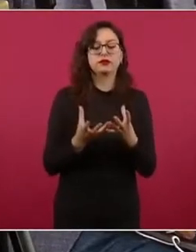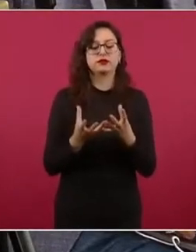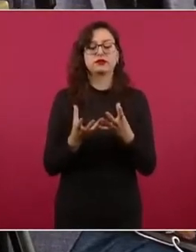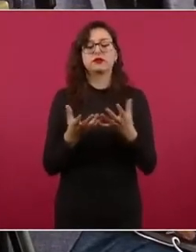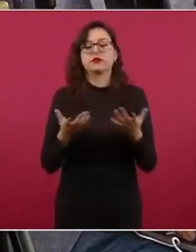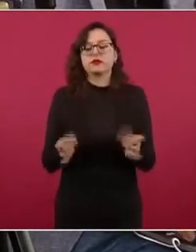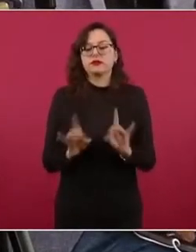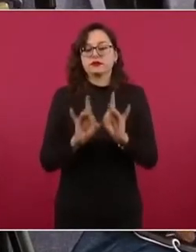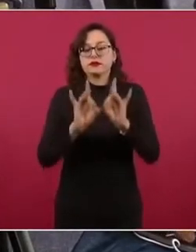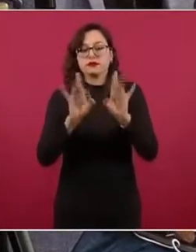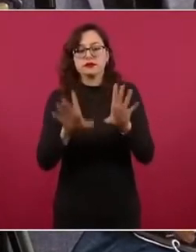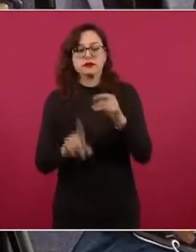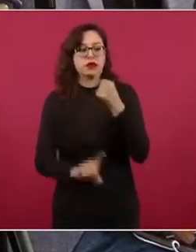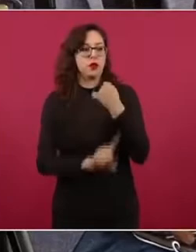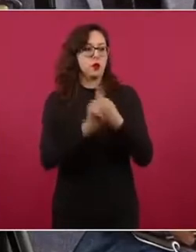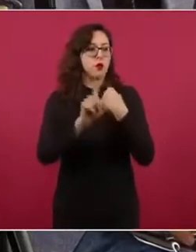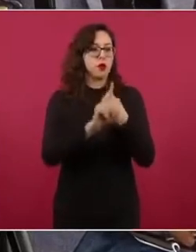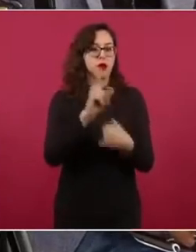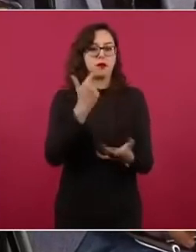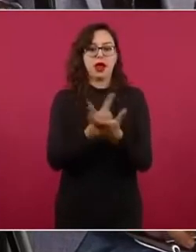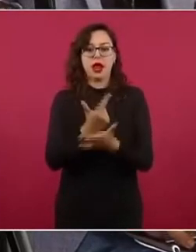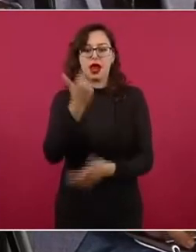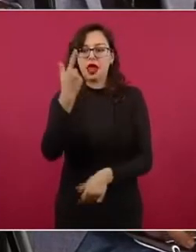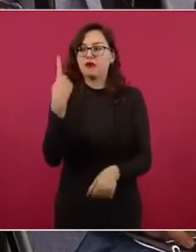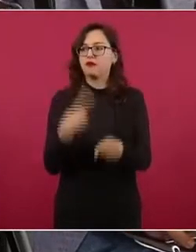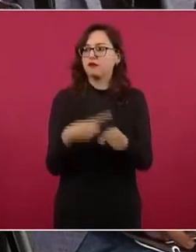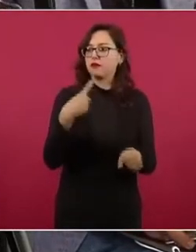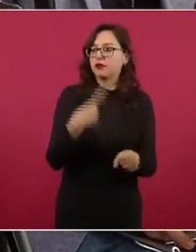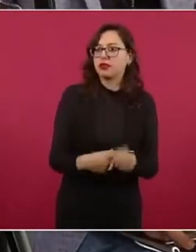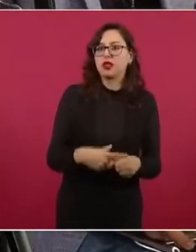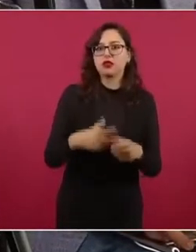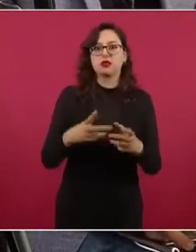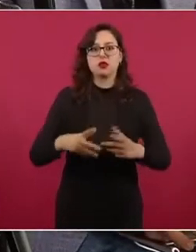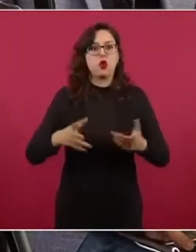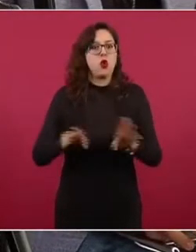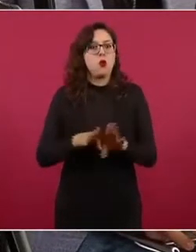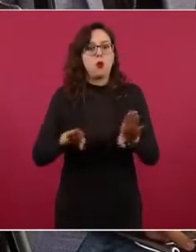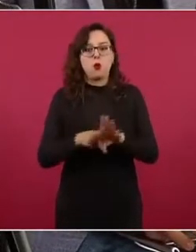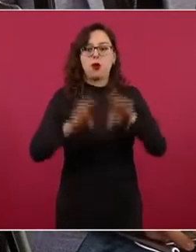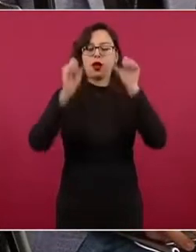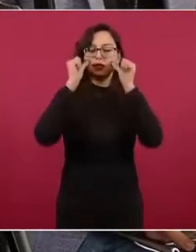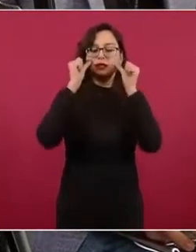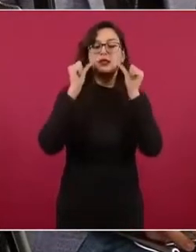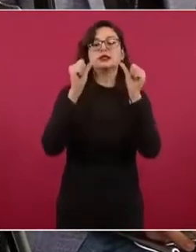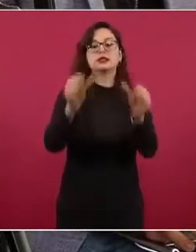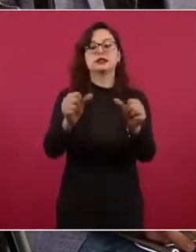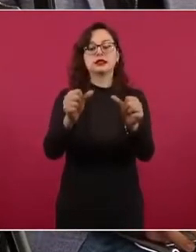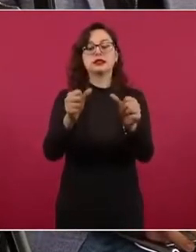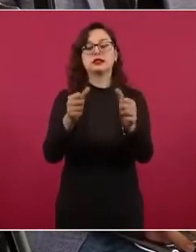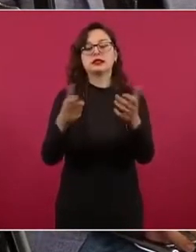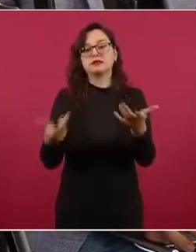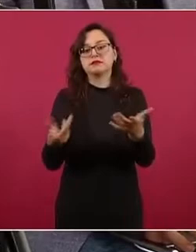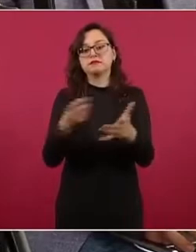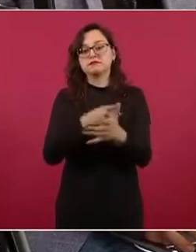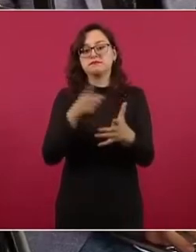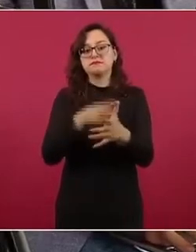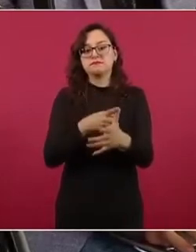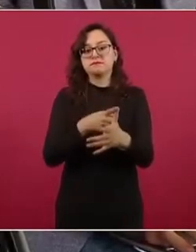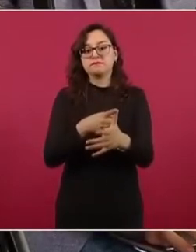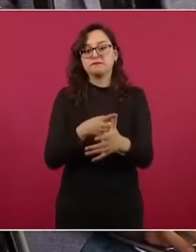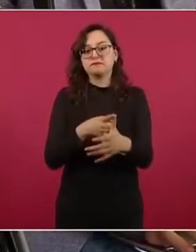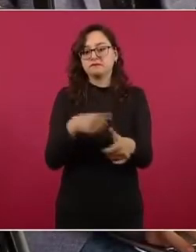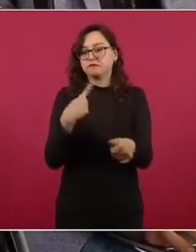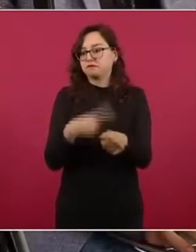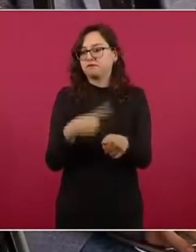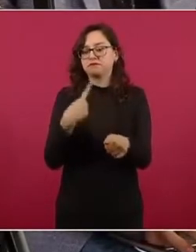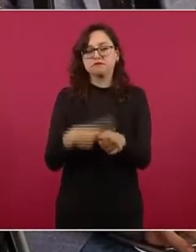sanitarias a fenómenos de alta recurrencia y también sobre los retos del control de las enfermedades que